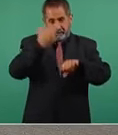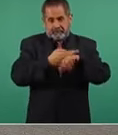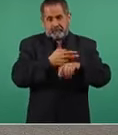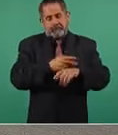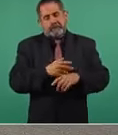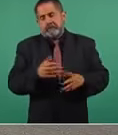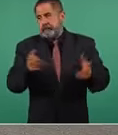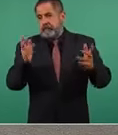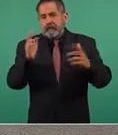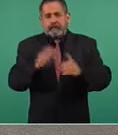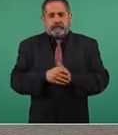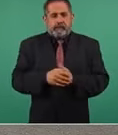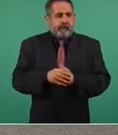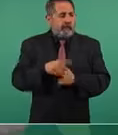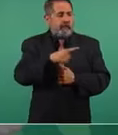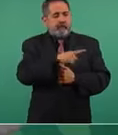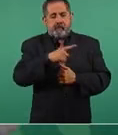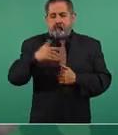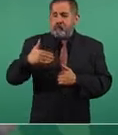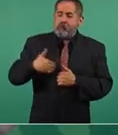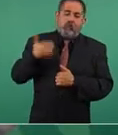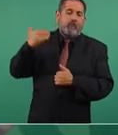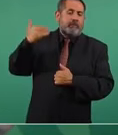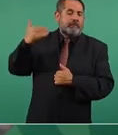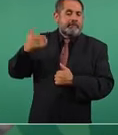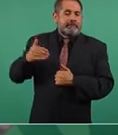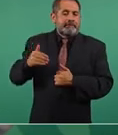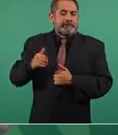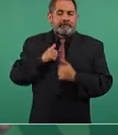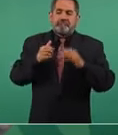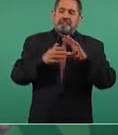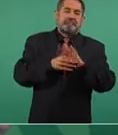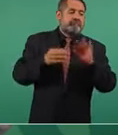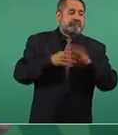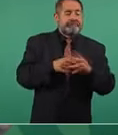que hizo su papelón. por último,